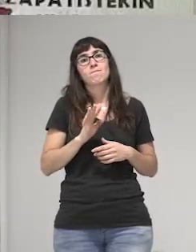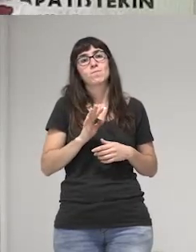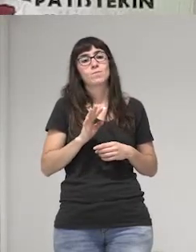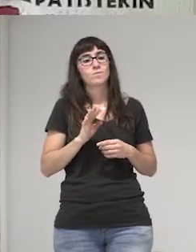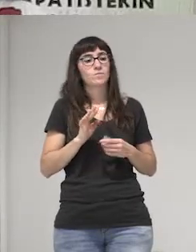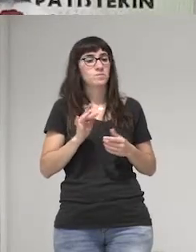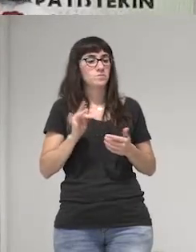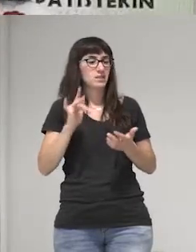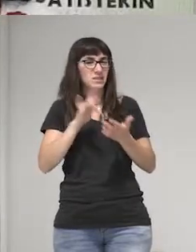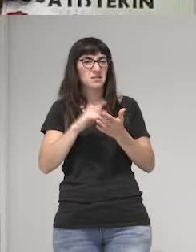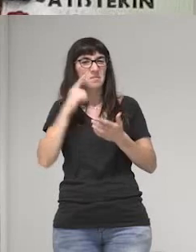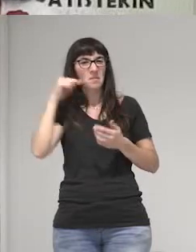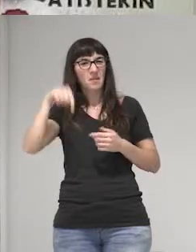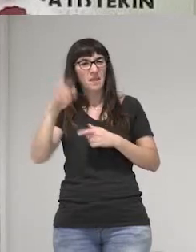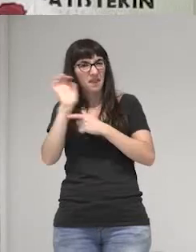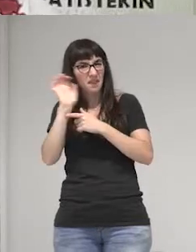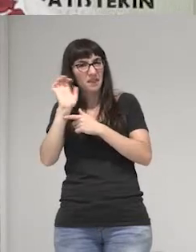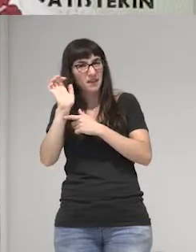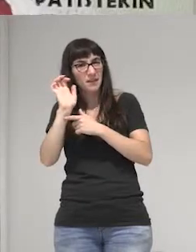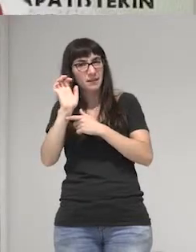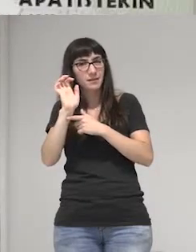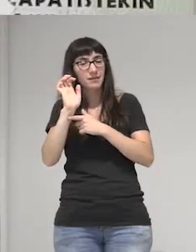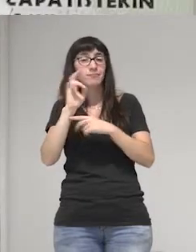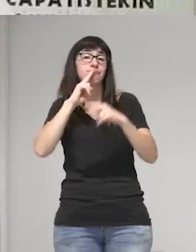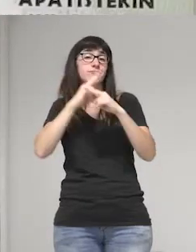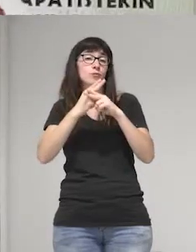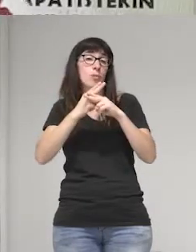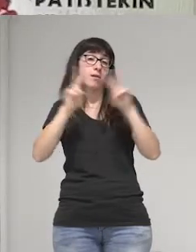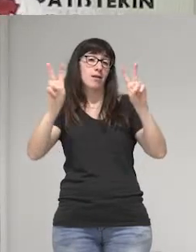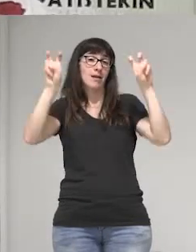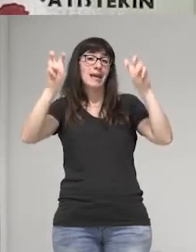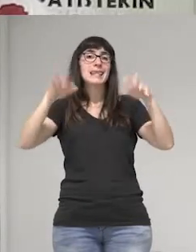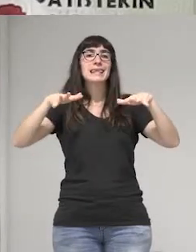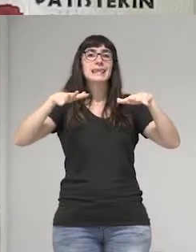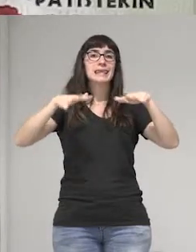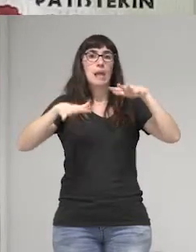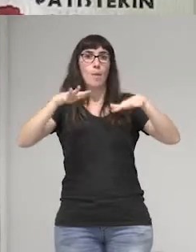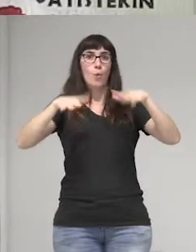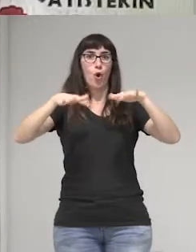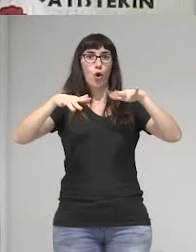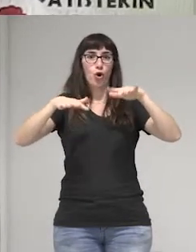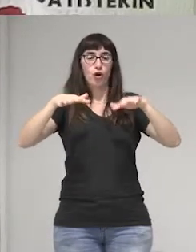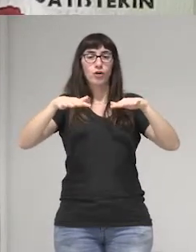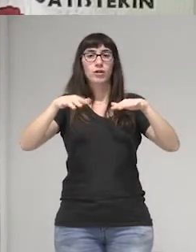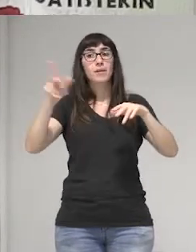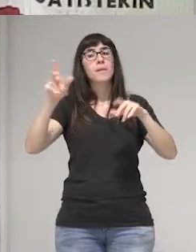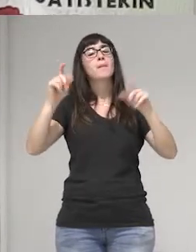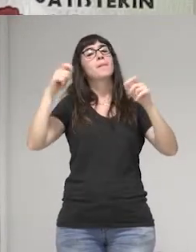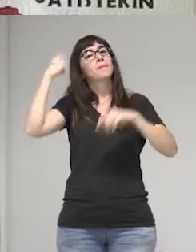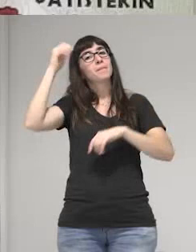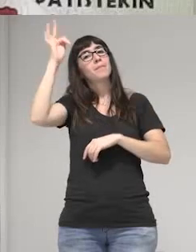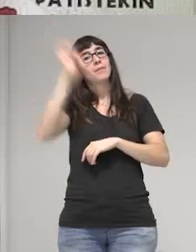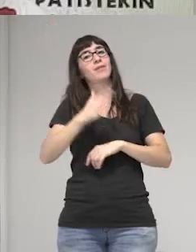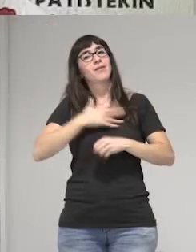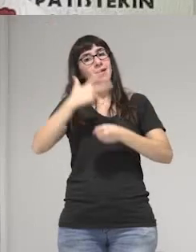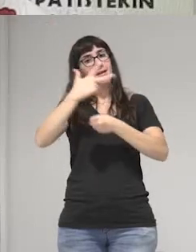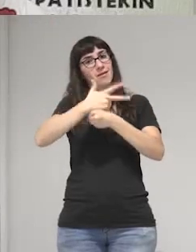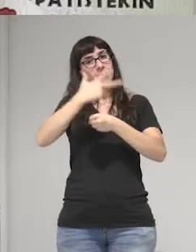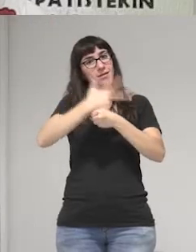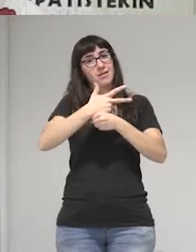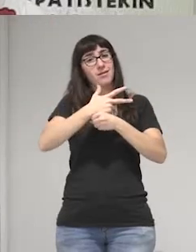que estaban en los cines aquí que es la película Temblores Temblores es una película guatemalteca de Jairo